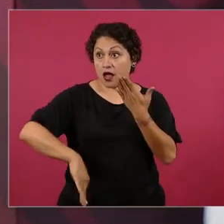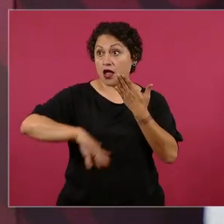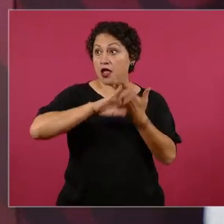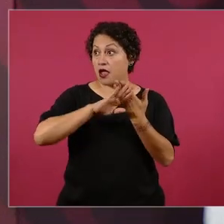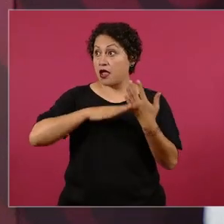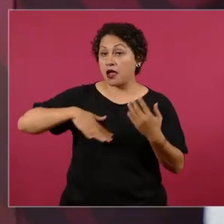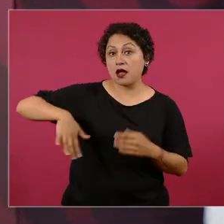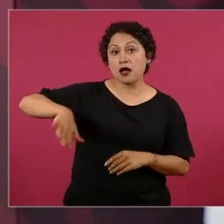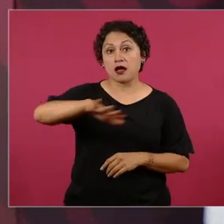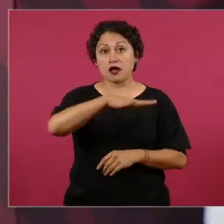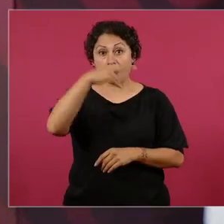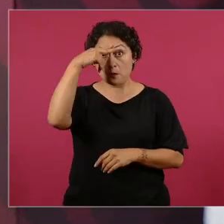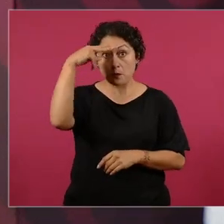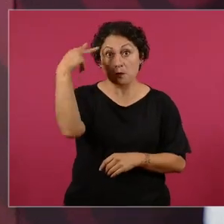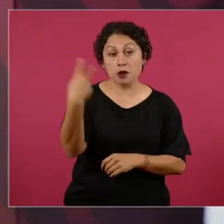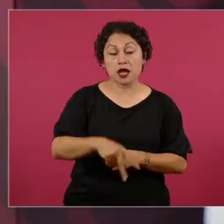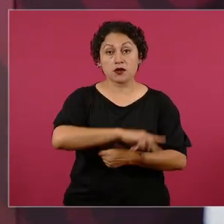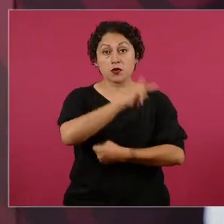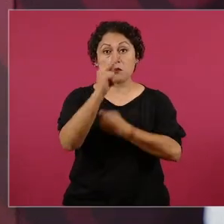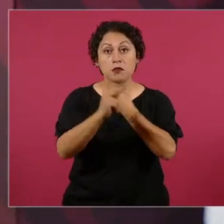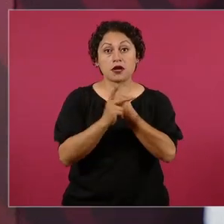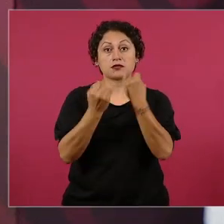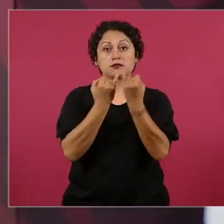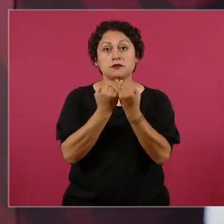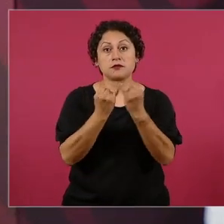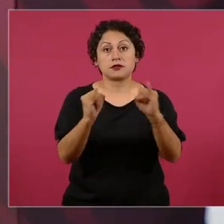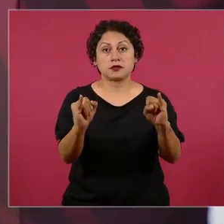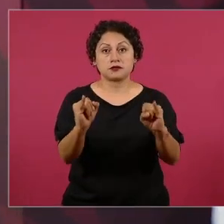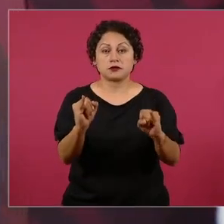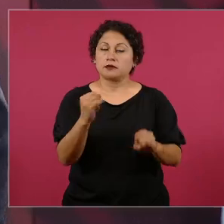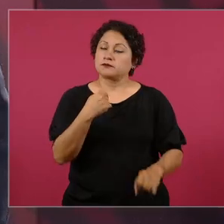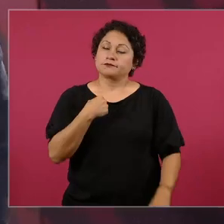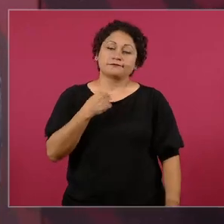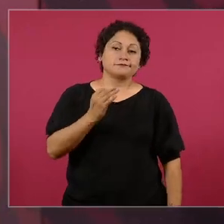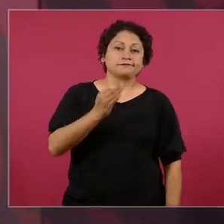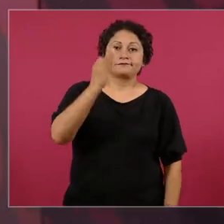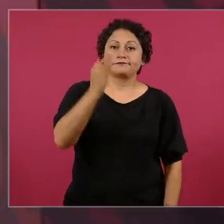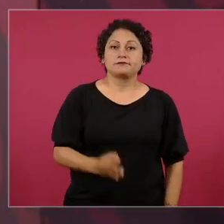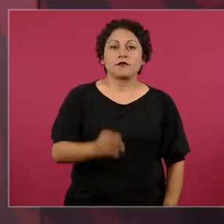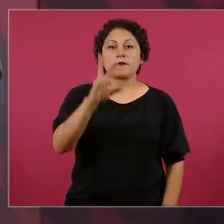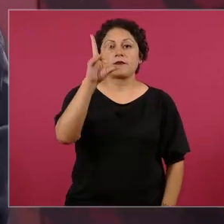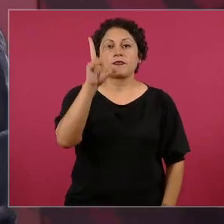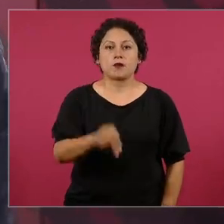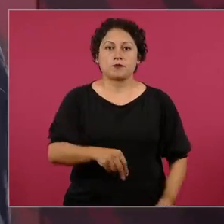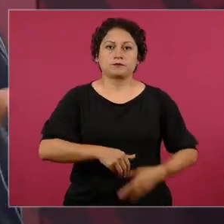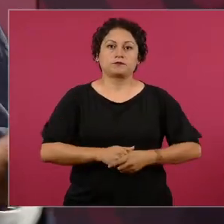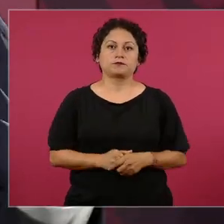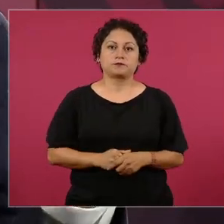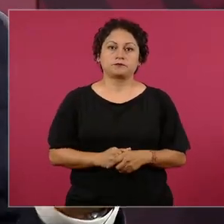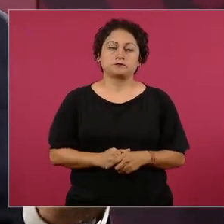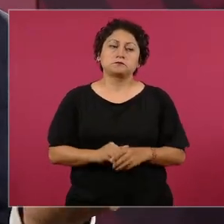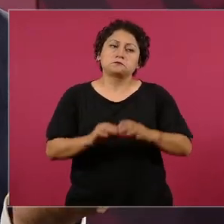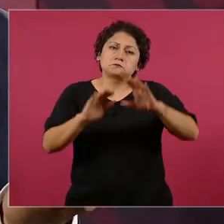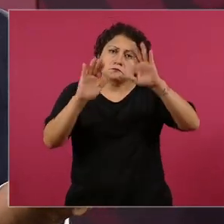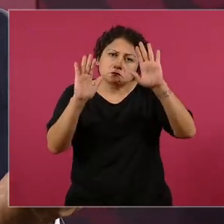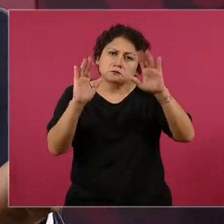a nuestra soberanía entonces ya me voy a ir